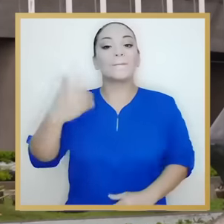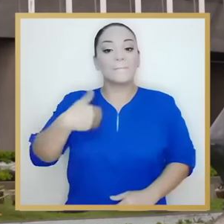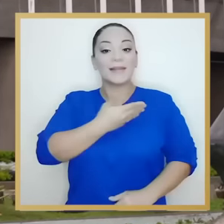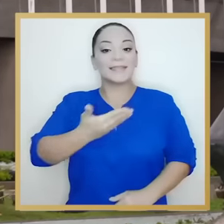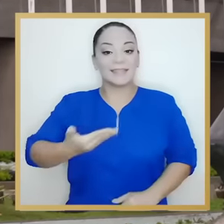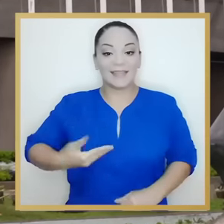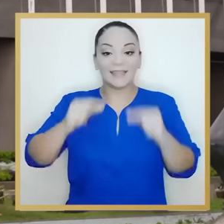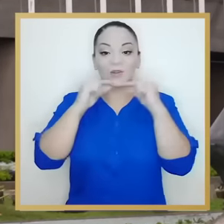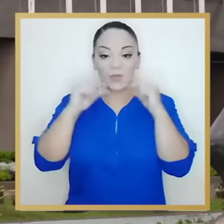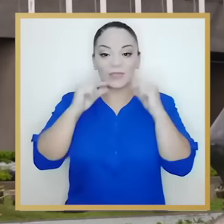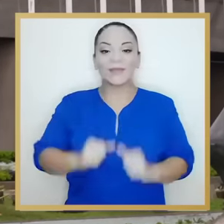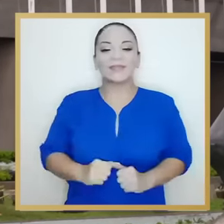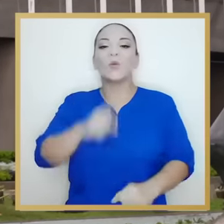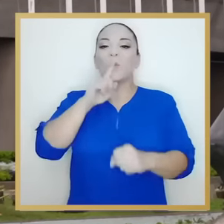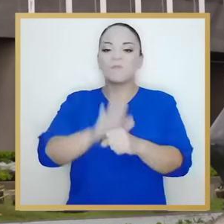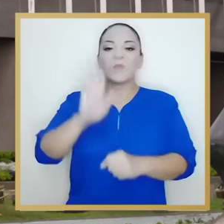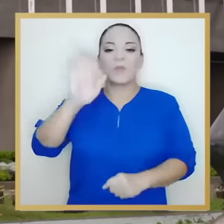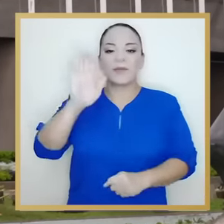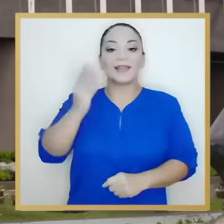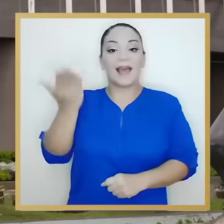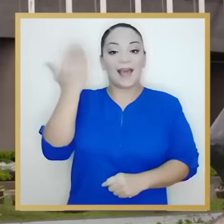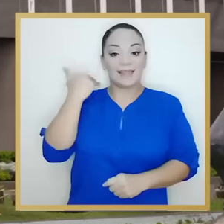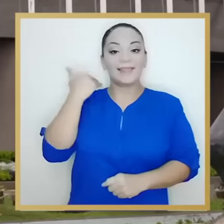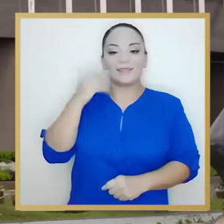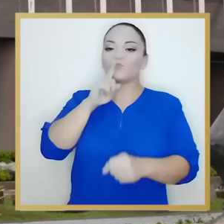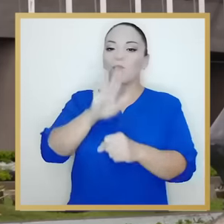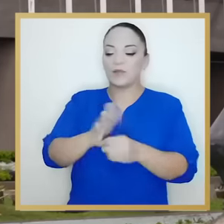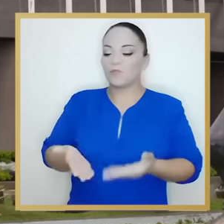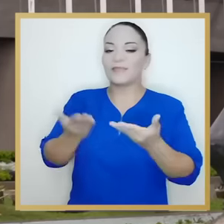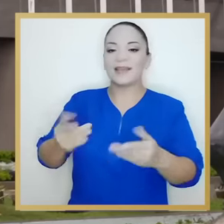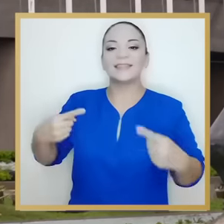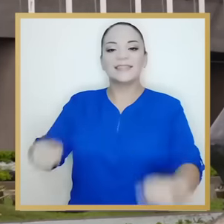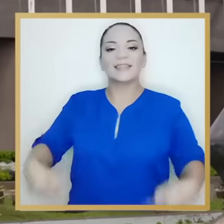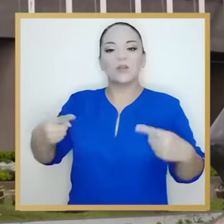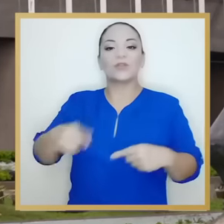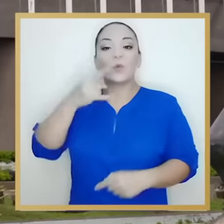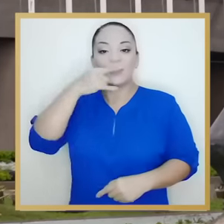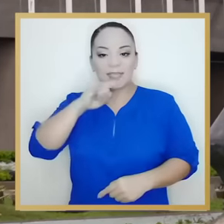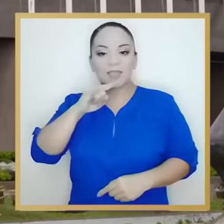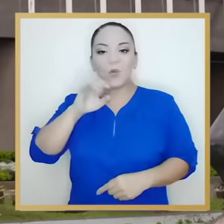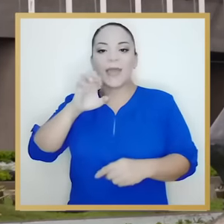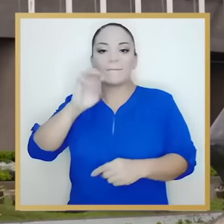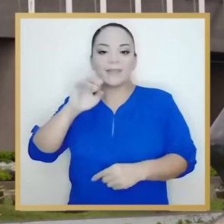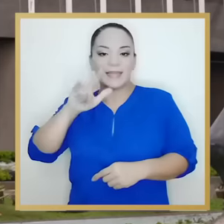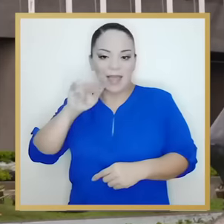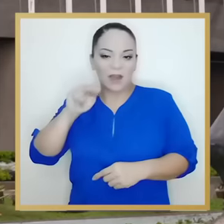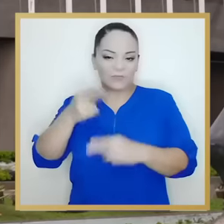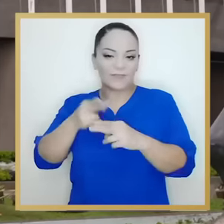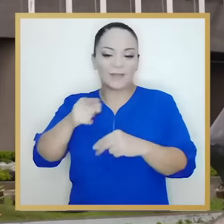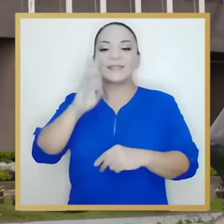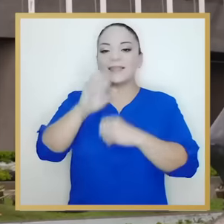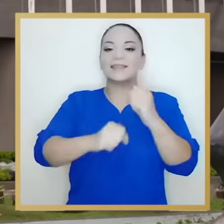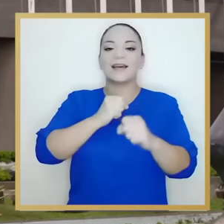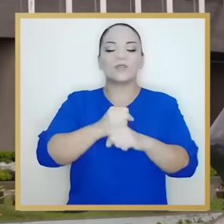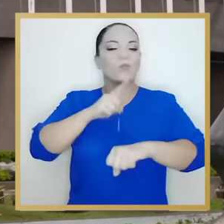República, Rodrigo Chávez Robles, cumple su promesa de entregarle una silla de ruedas a Emiliano, un niño de seis años de edad. Fue un